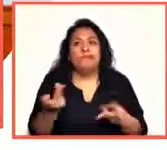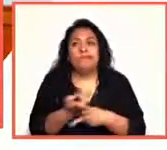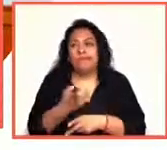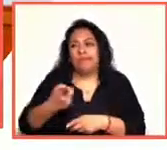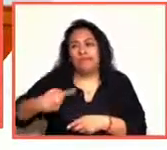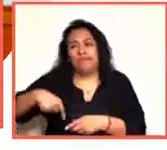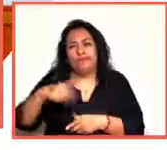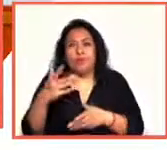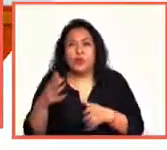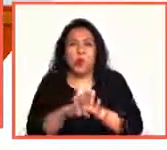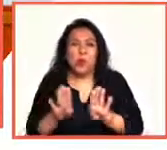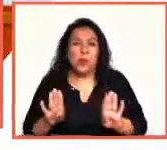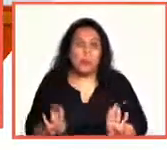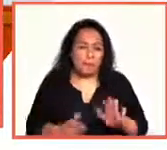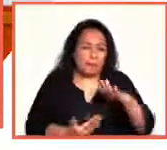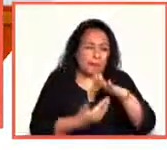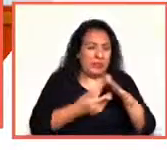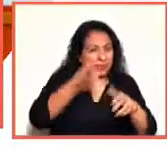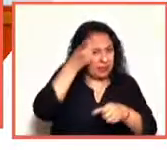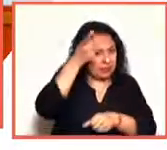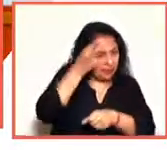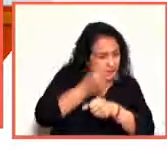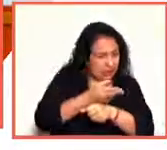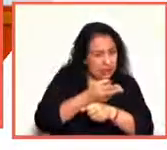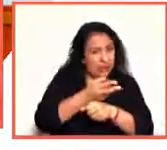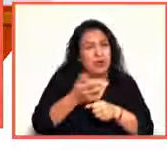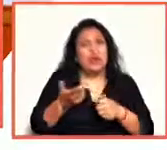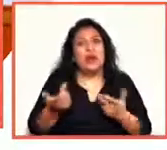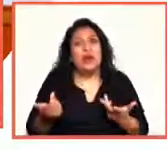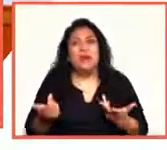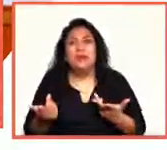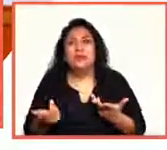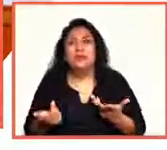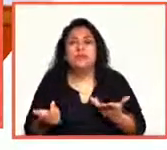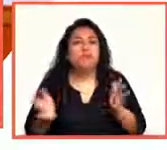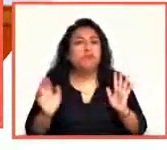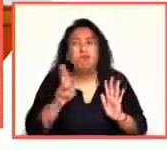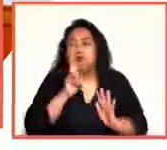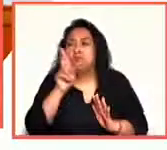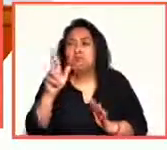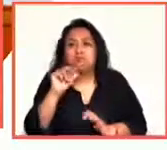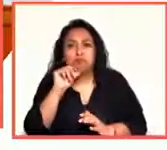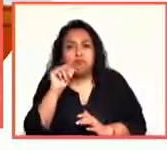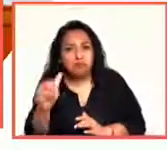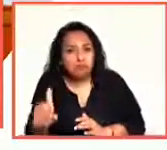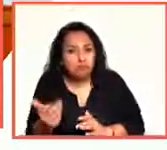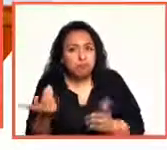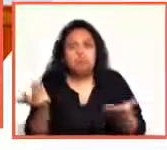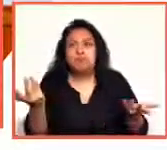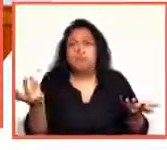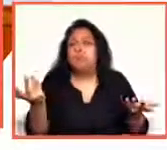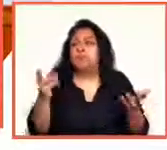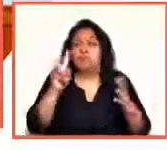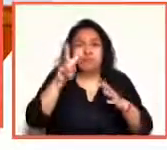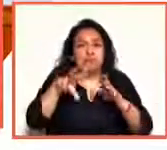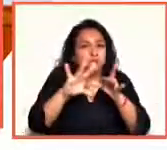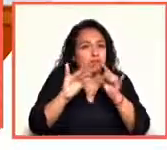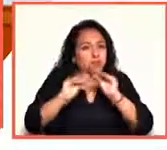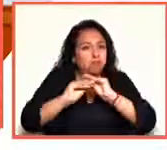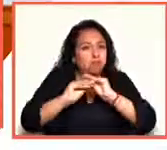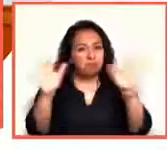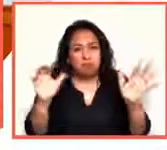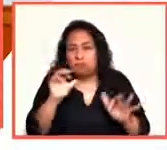tanto de la mesa directiva, sin respuestas y sin claridad en el asunto,